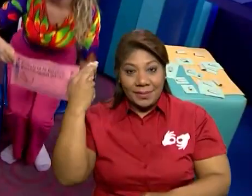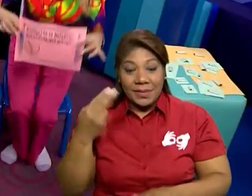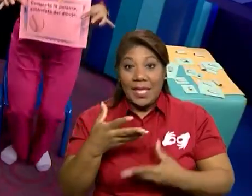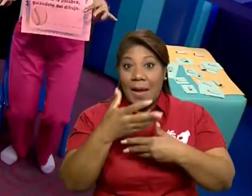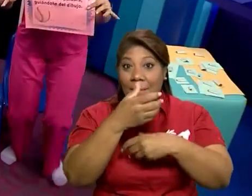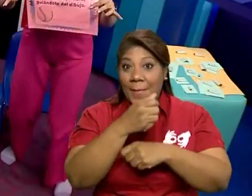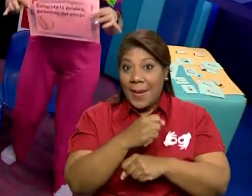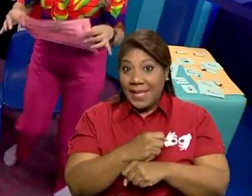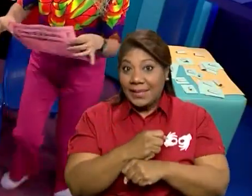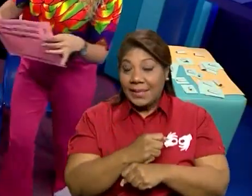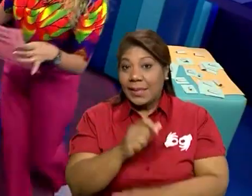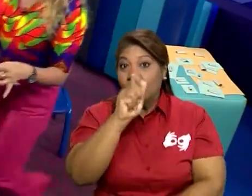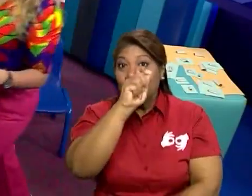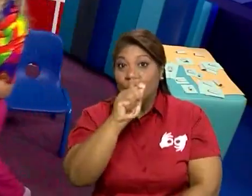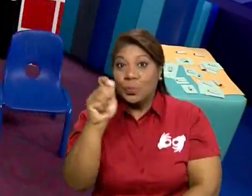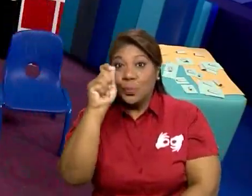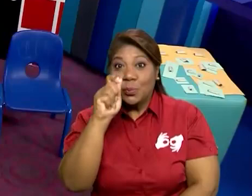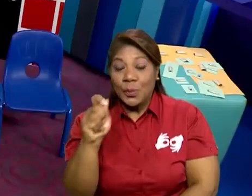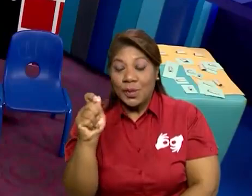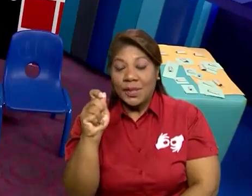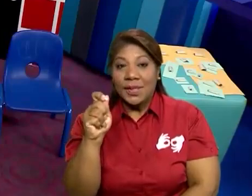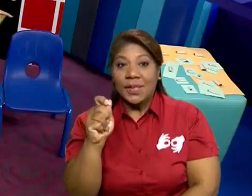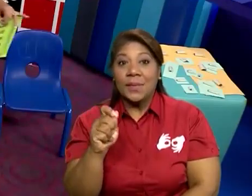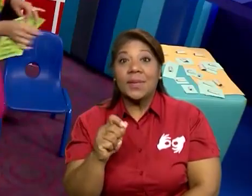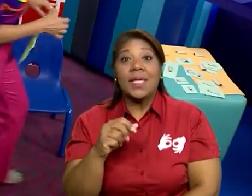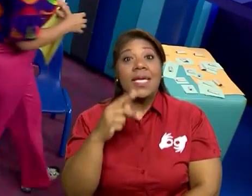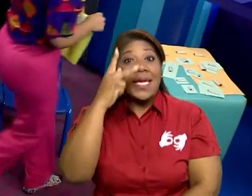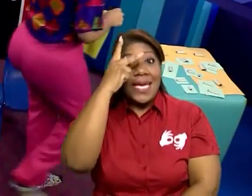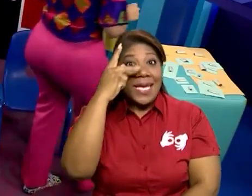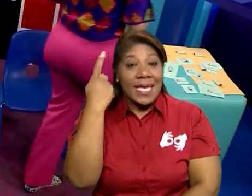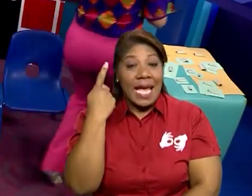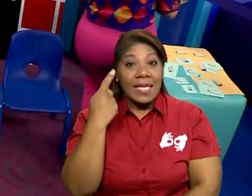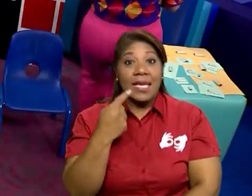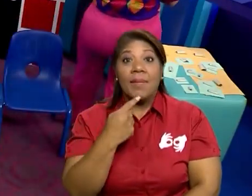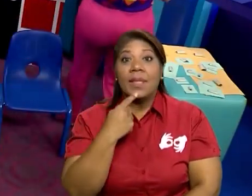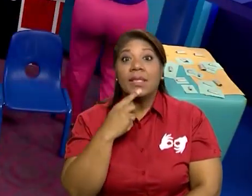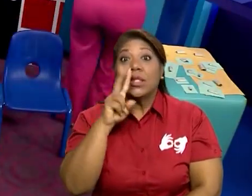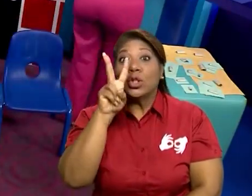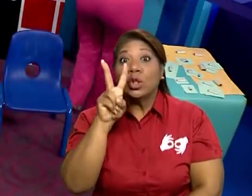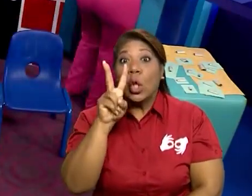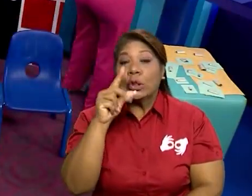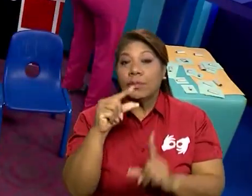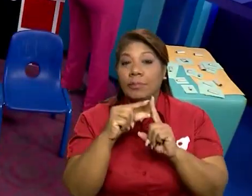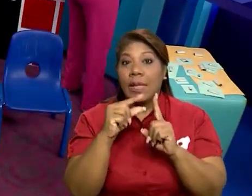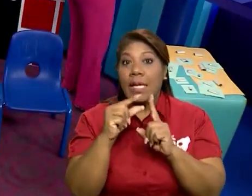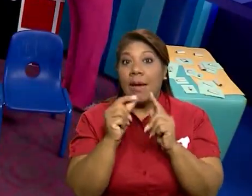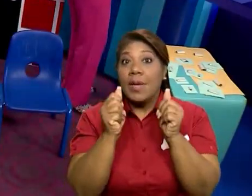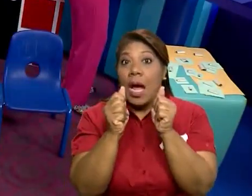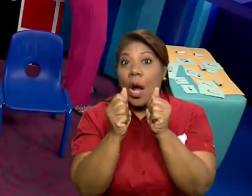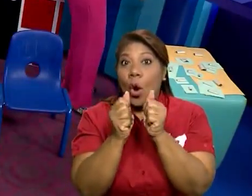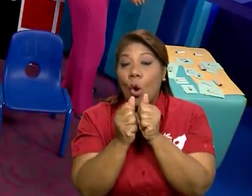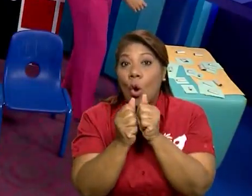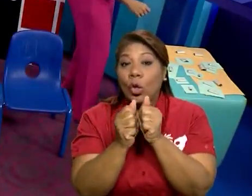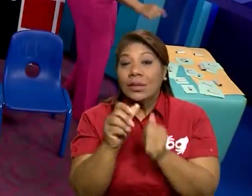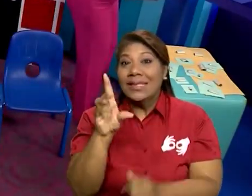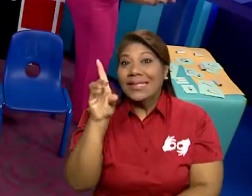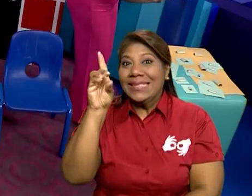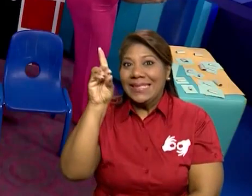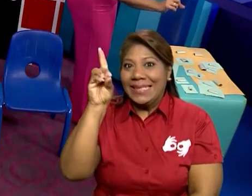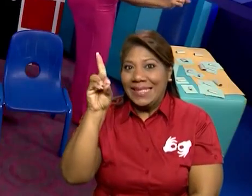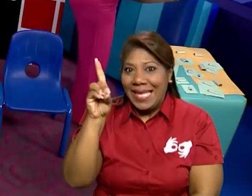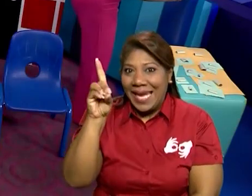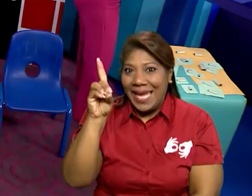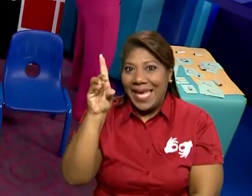y yo voy a ir a la mía y vamos a desarrollar. Y ustedes ahí en casa van a decir si está bien o está mal. Vamos a poner esto aquí. A a a ver.